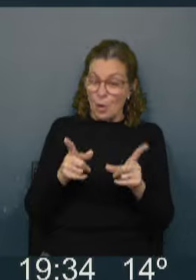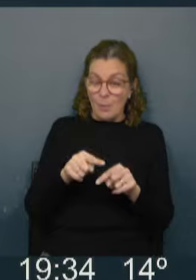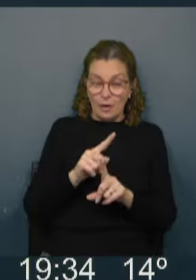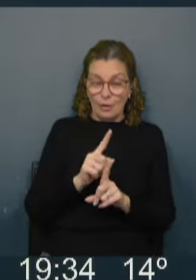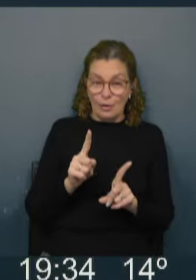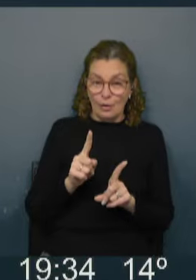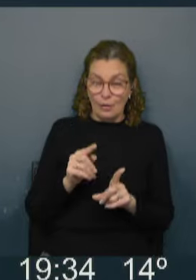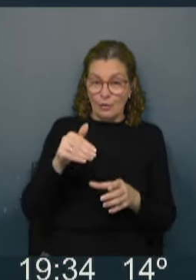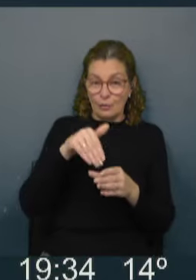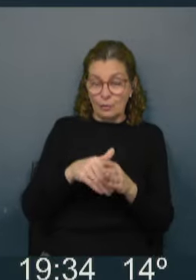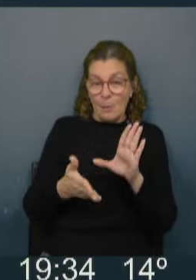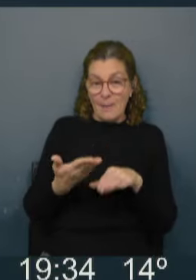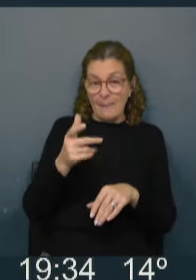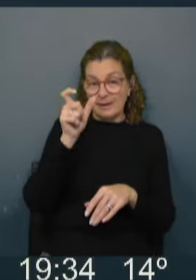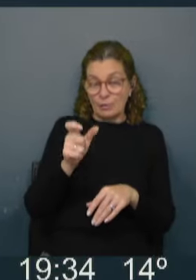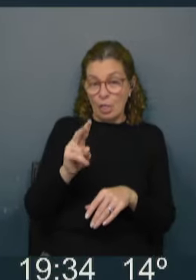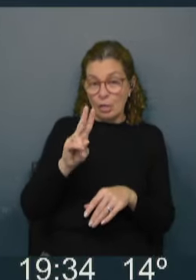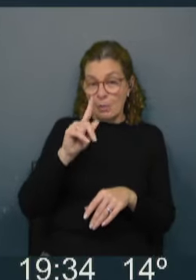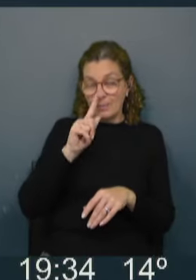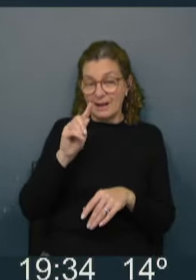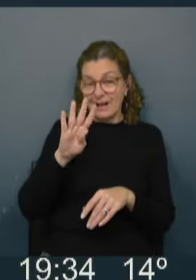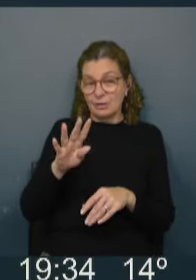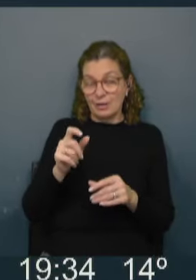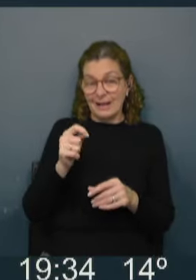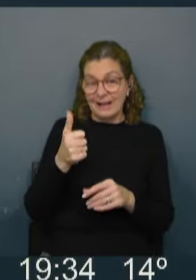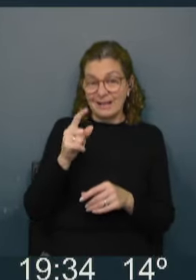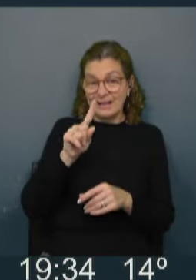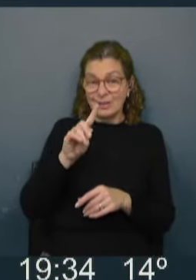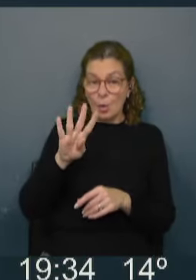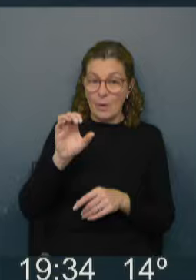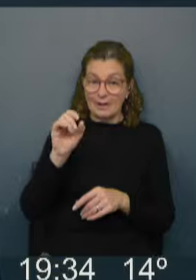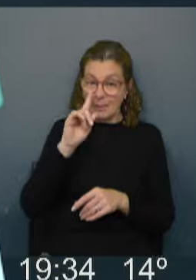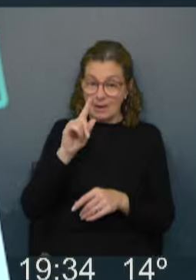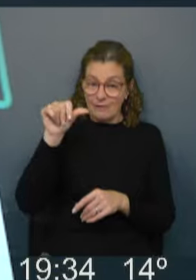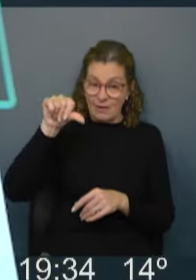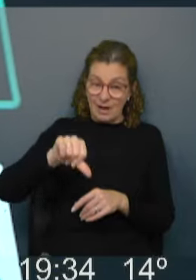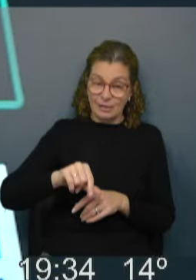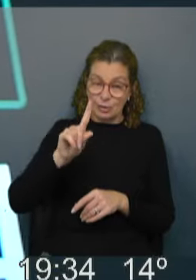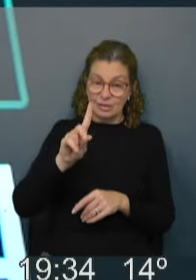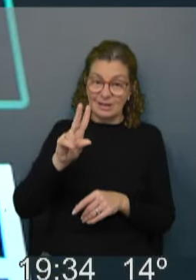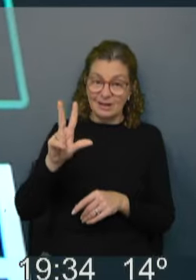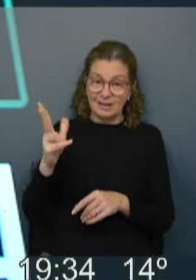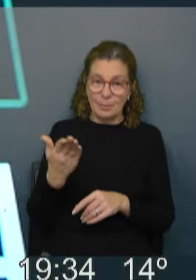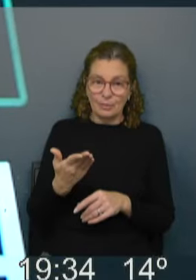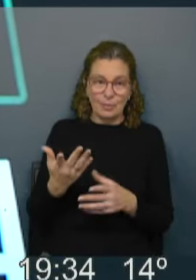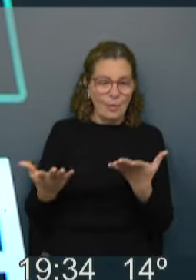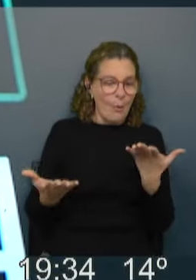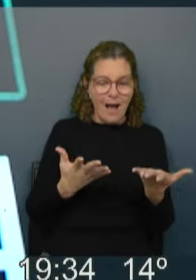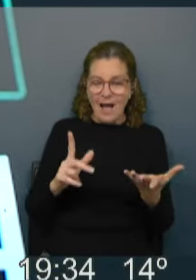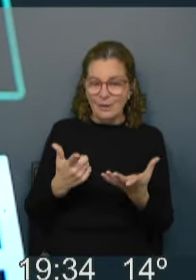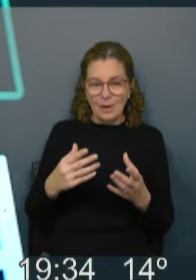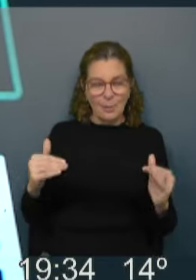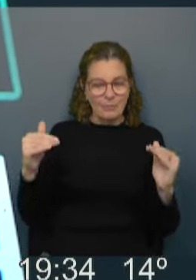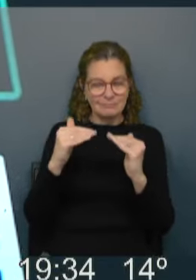Y votó más gente en el 2014, que votaron casi 140 mil, bajando al 13%. Es decir, no hay una relación